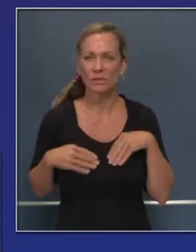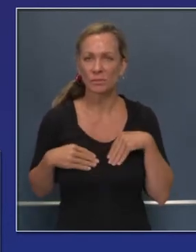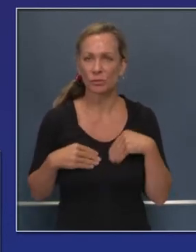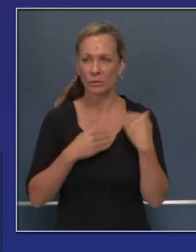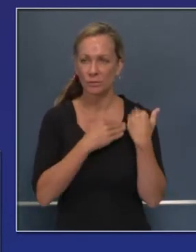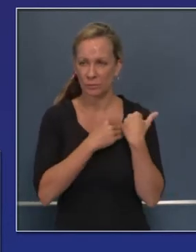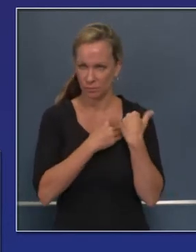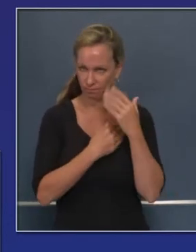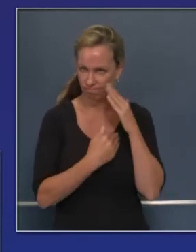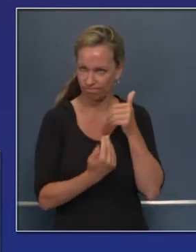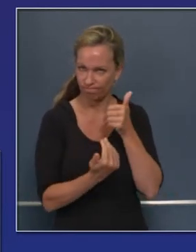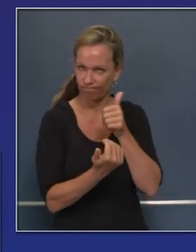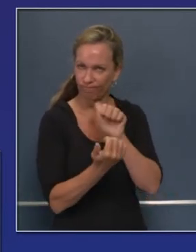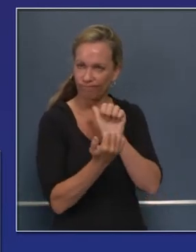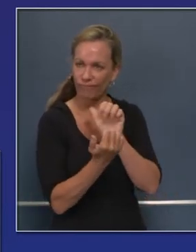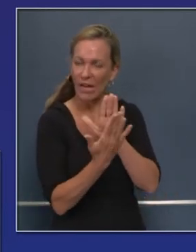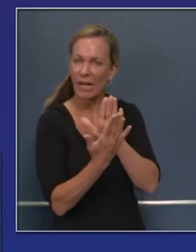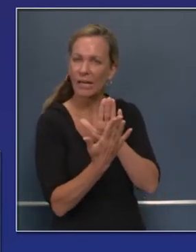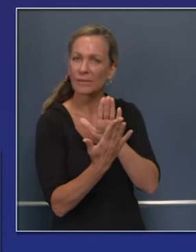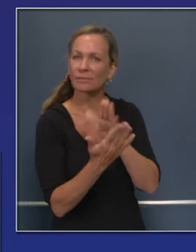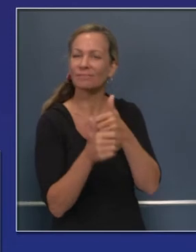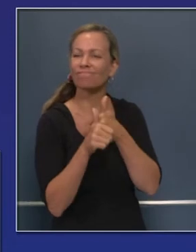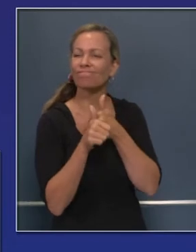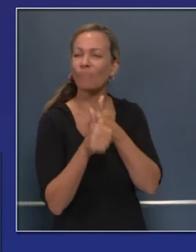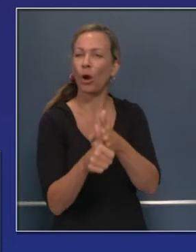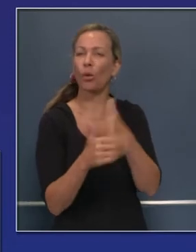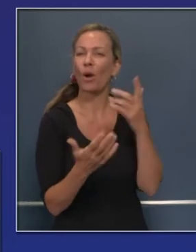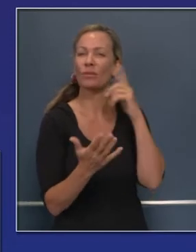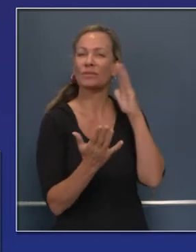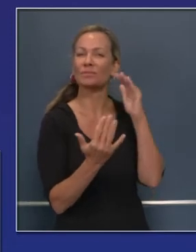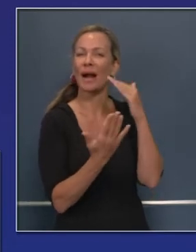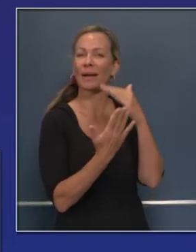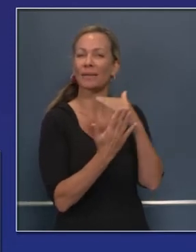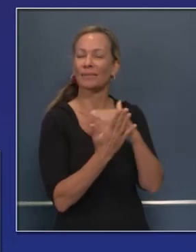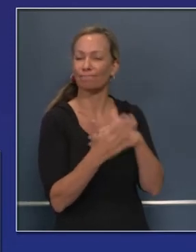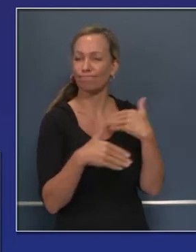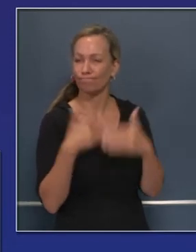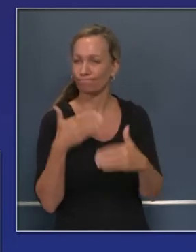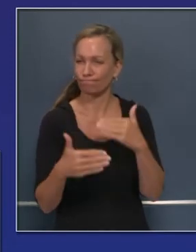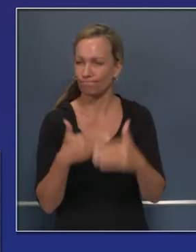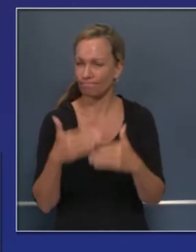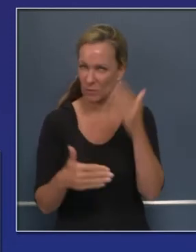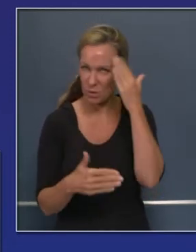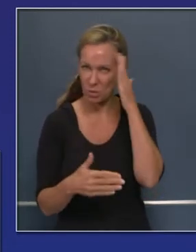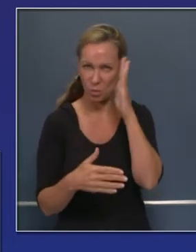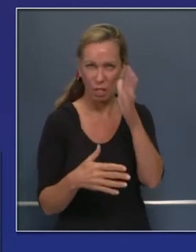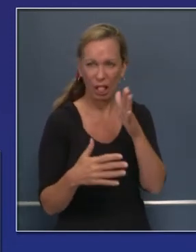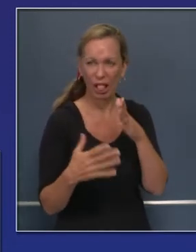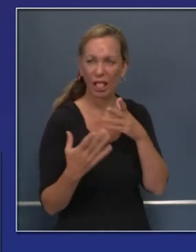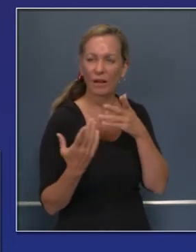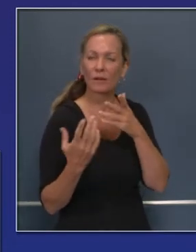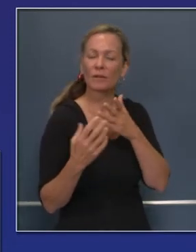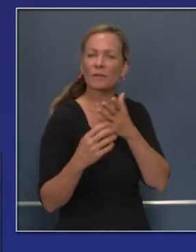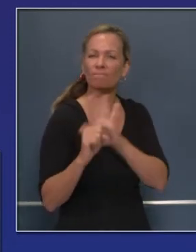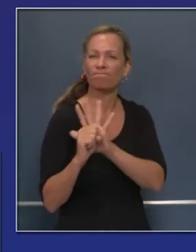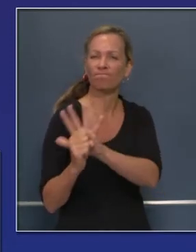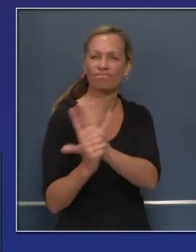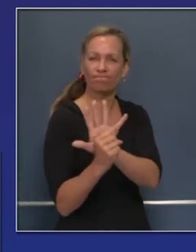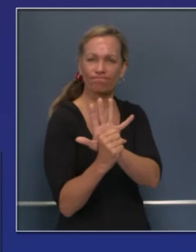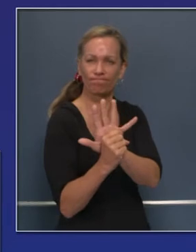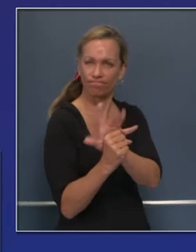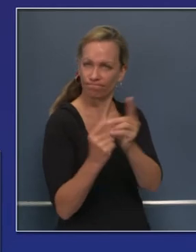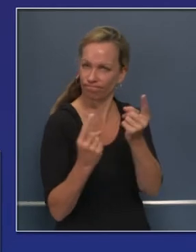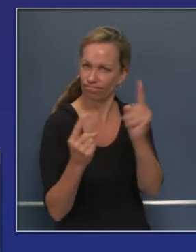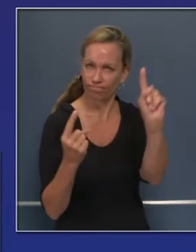Hemos preparado nuevos protocolos y procesos. Anticipando este momento, hemos socializado algunas